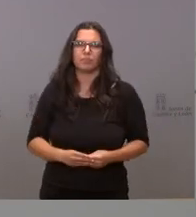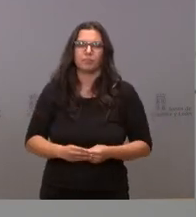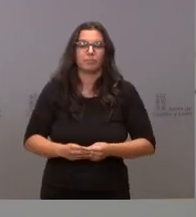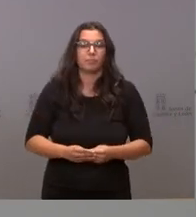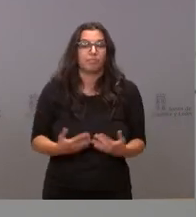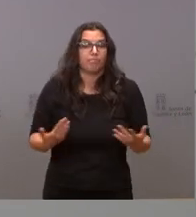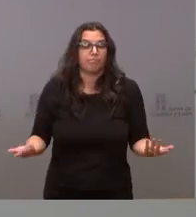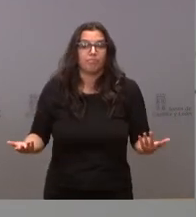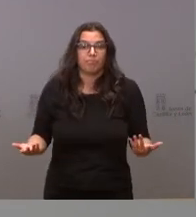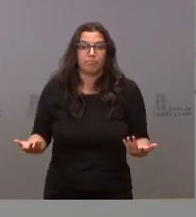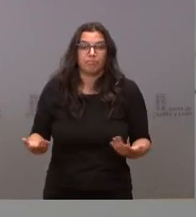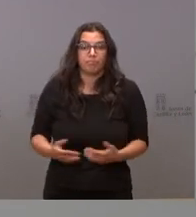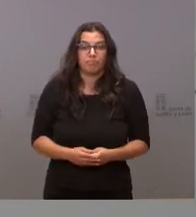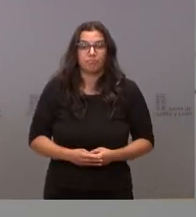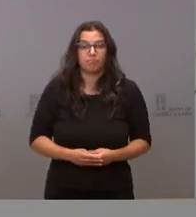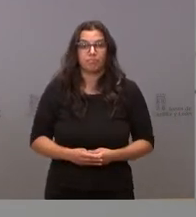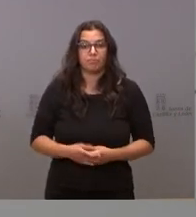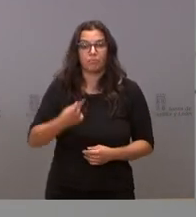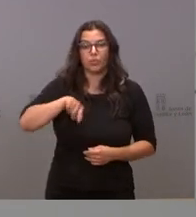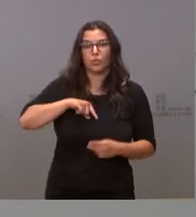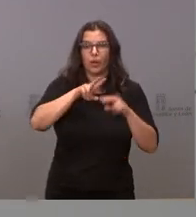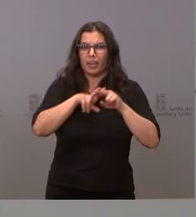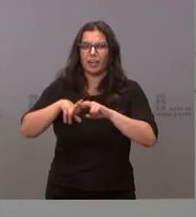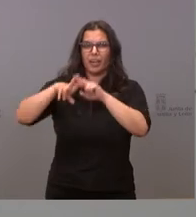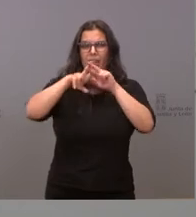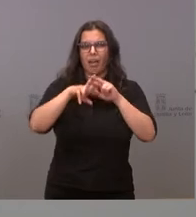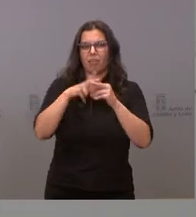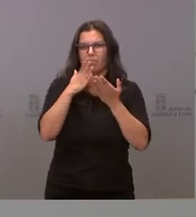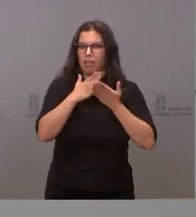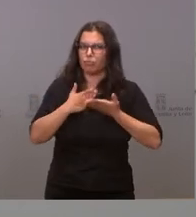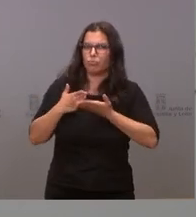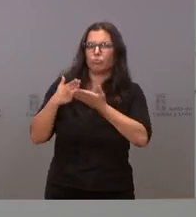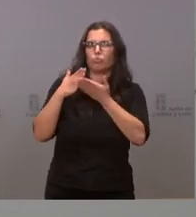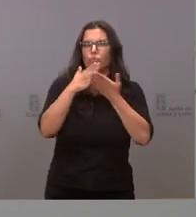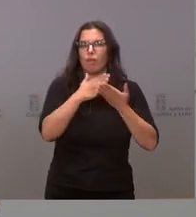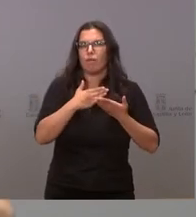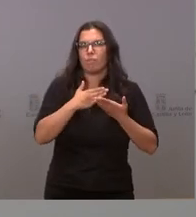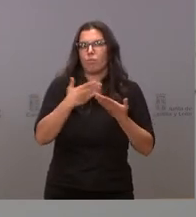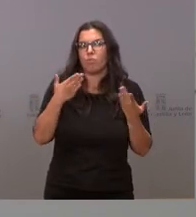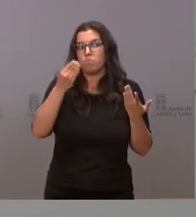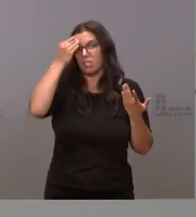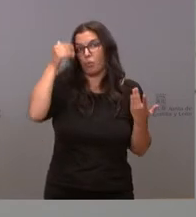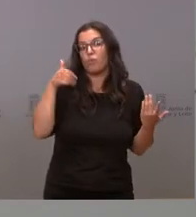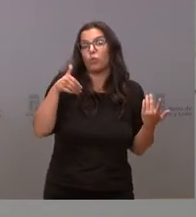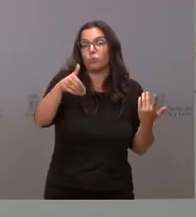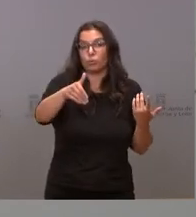Y, por tanto, vamos a analizar, estamos estudiando y no descartamos que en el futuro